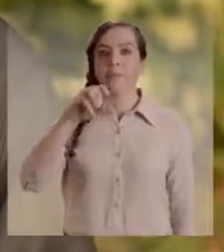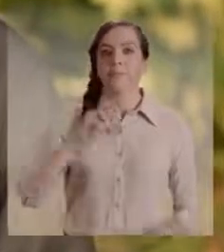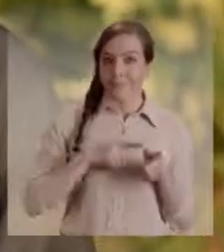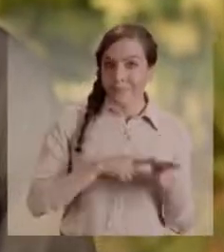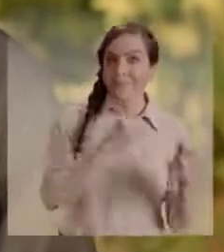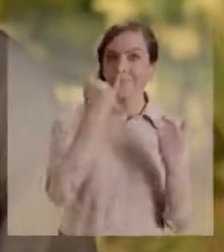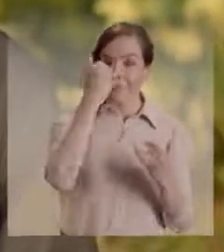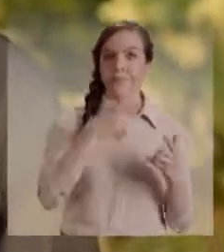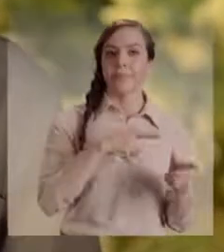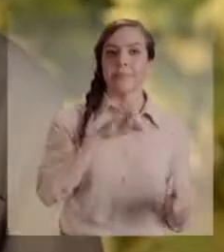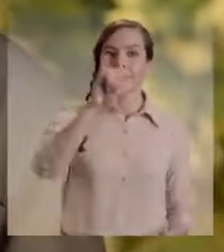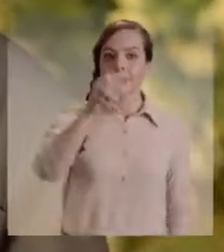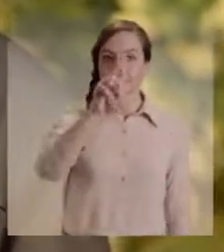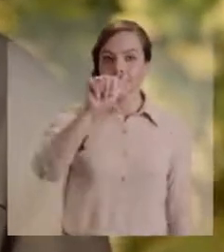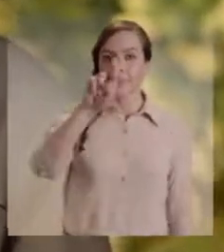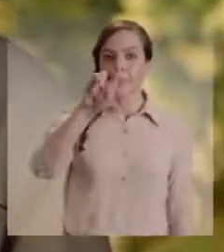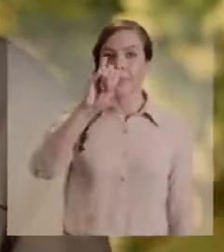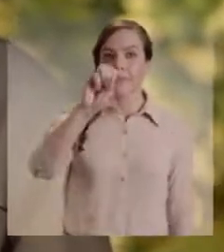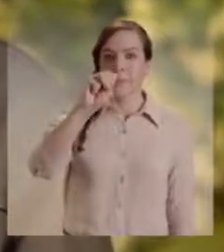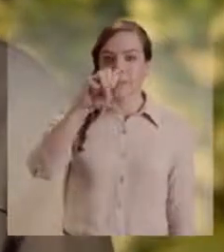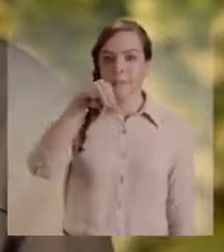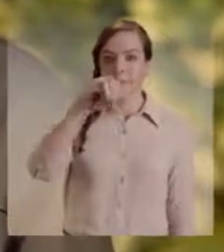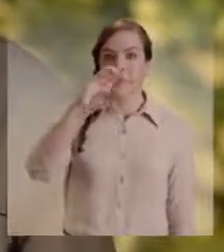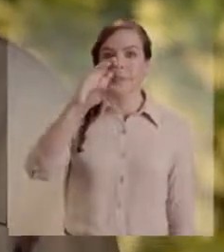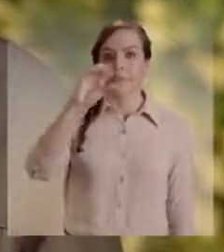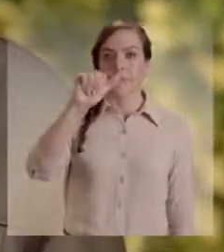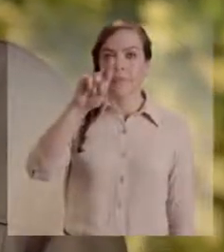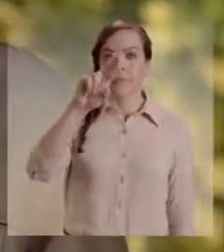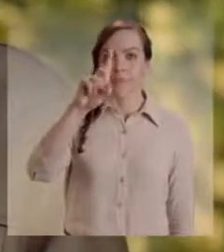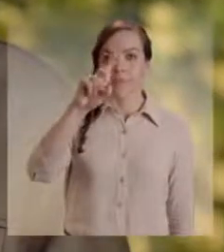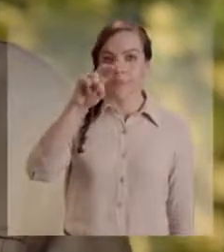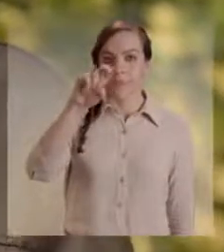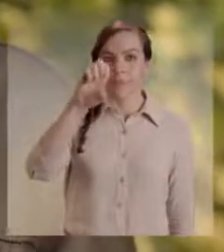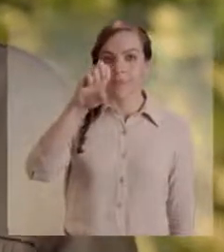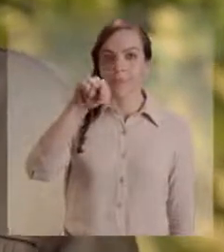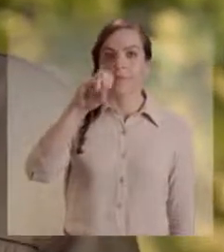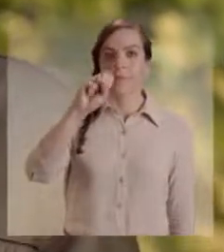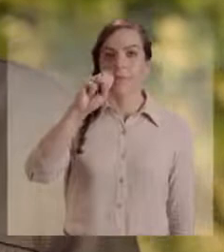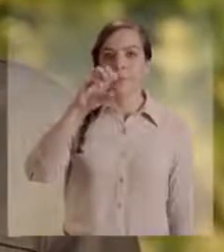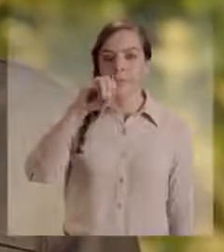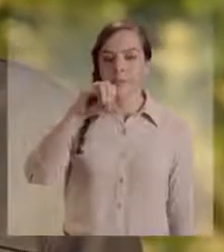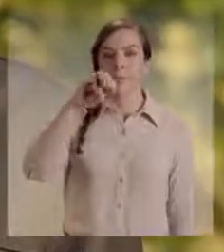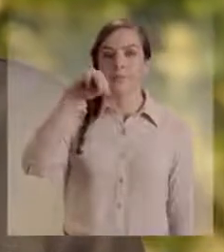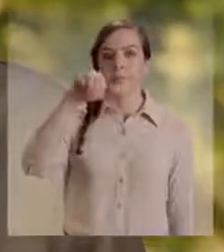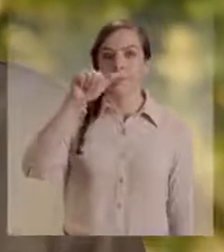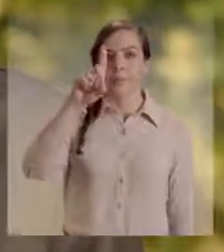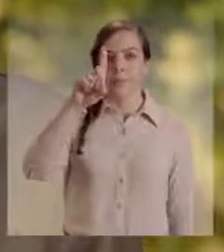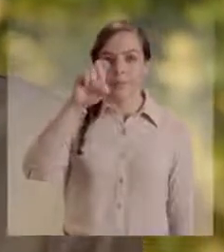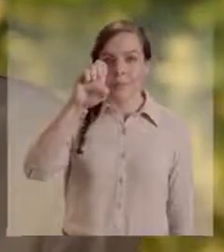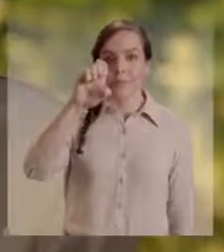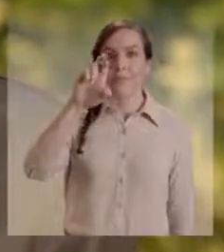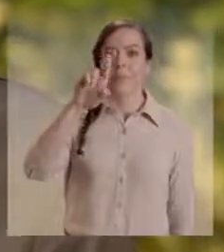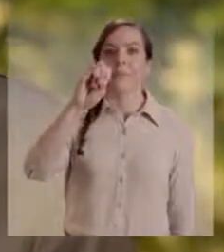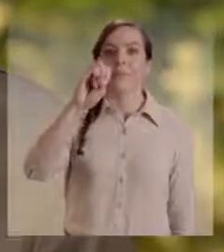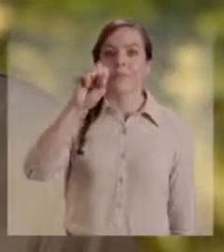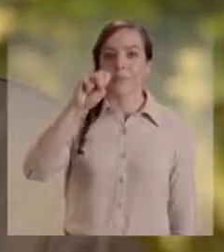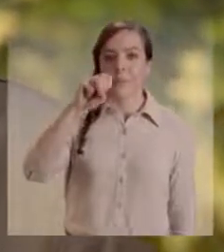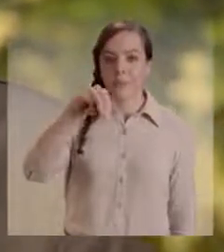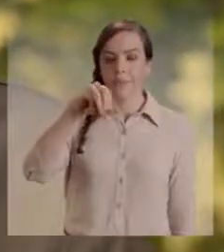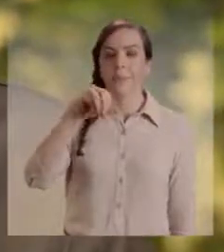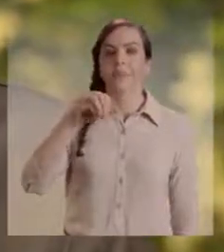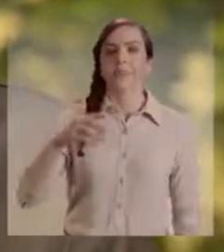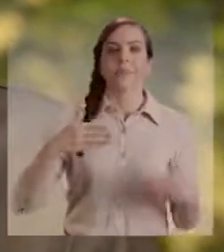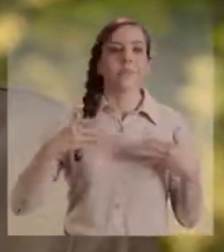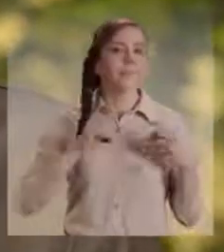trompismo, si juarismo, maderismo, cardenismo, mexicanismo. Que no te